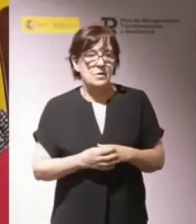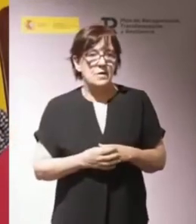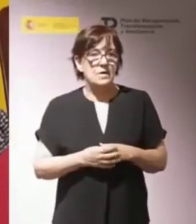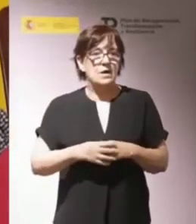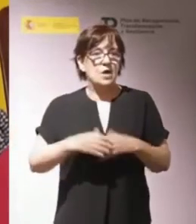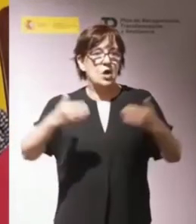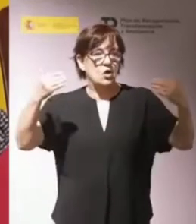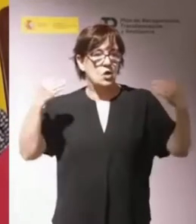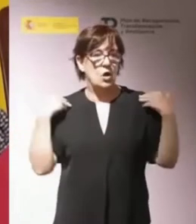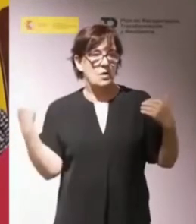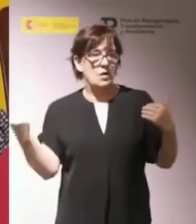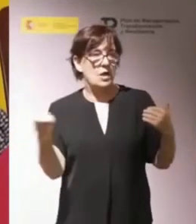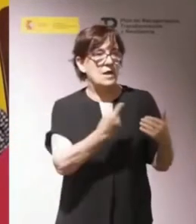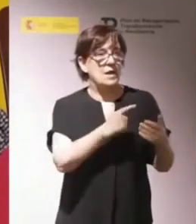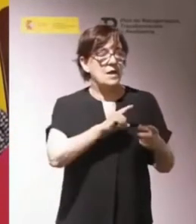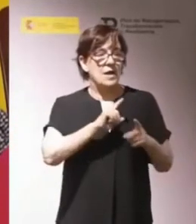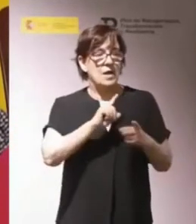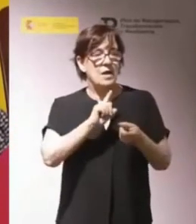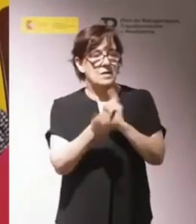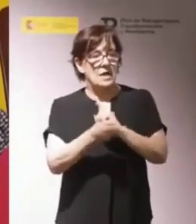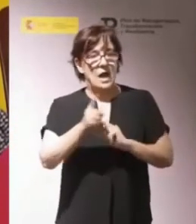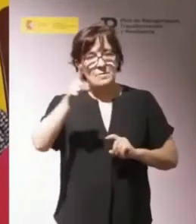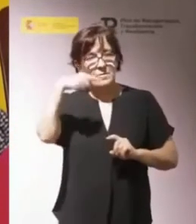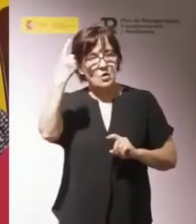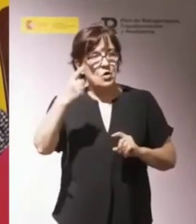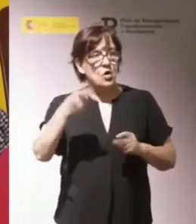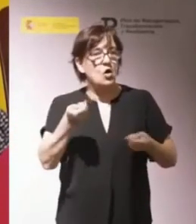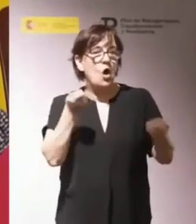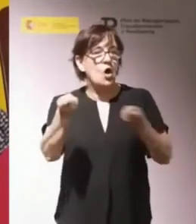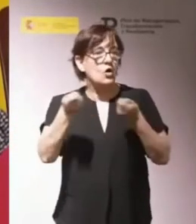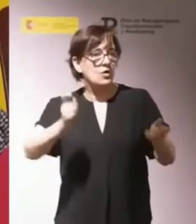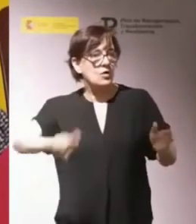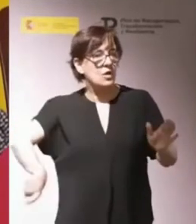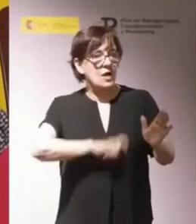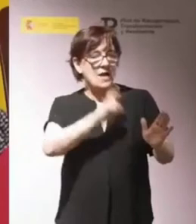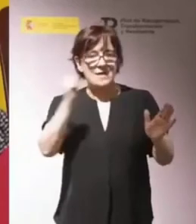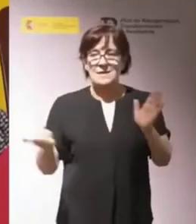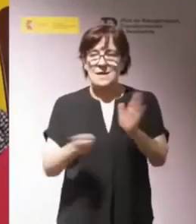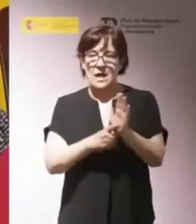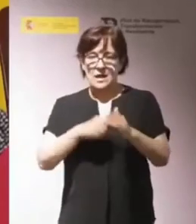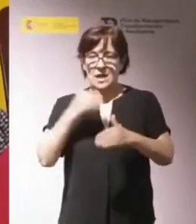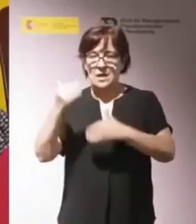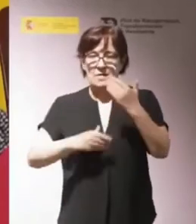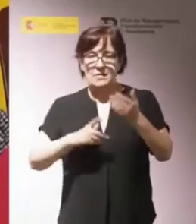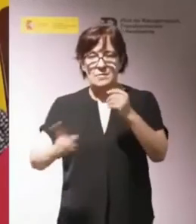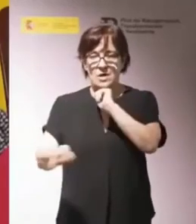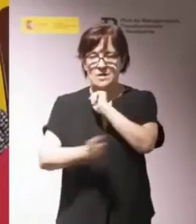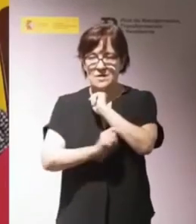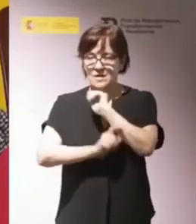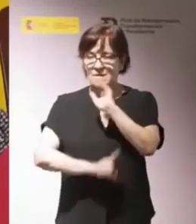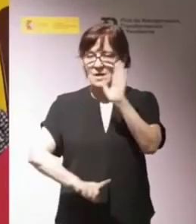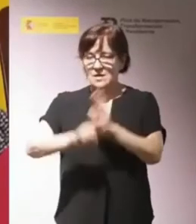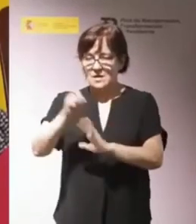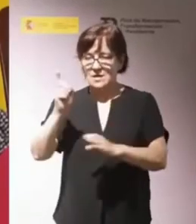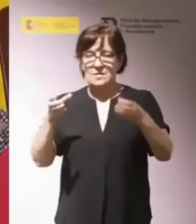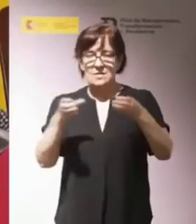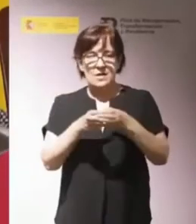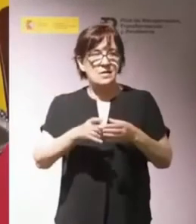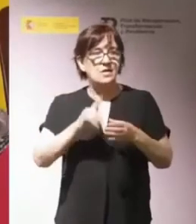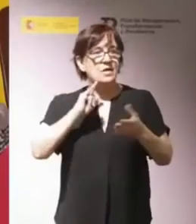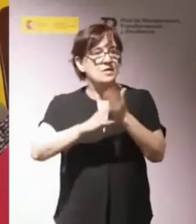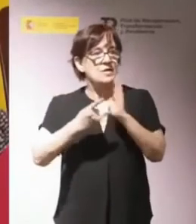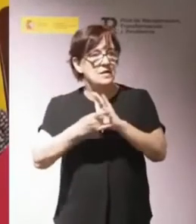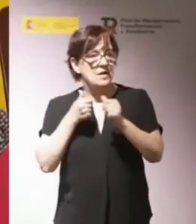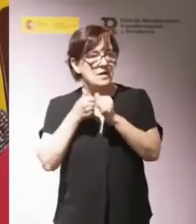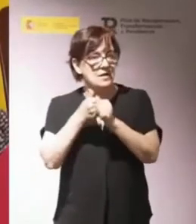marco de competencia para el cambio cultural, coordinación integral en todo el proceso, estrategias de desarrollo comunitario, sistemas de